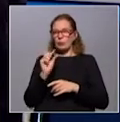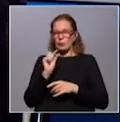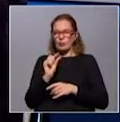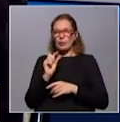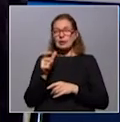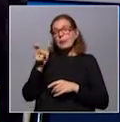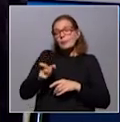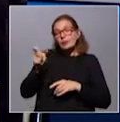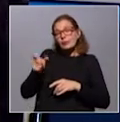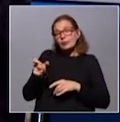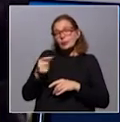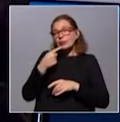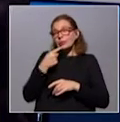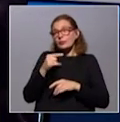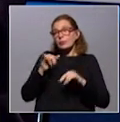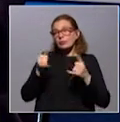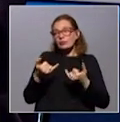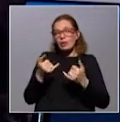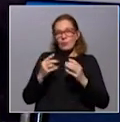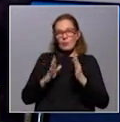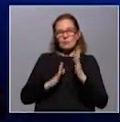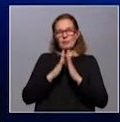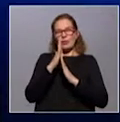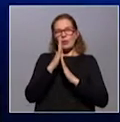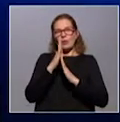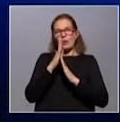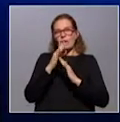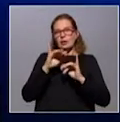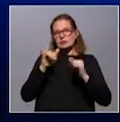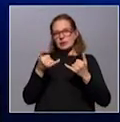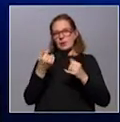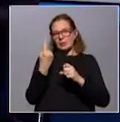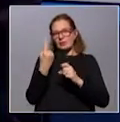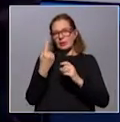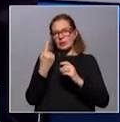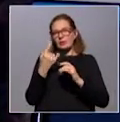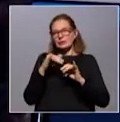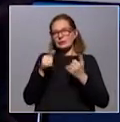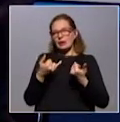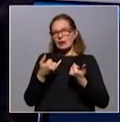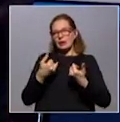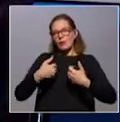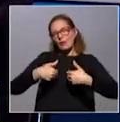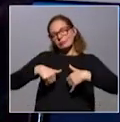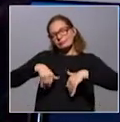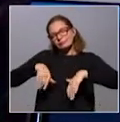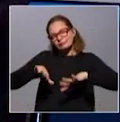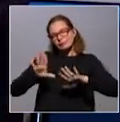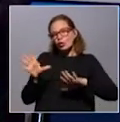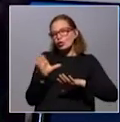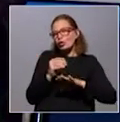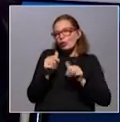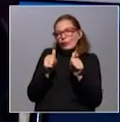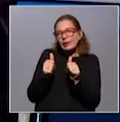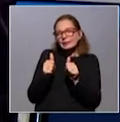las personas cuando dijeron, bueno, ya pasamos el pico, pasamos la primera ola, entonces ya aparentemente todo va bien.